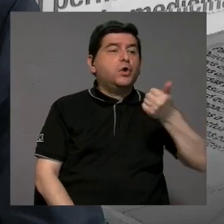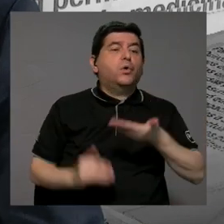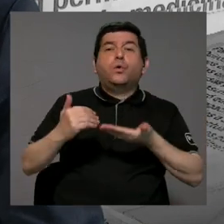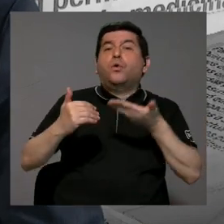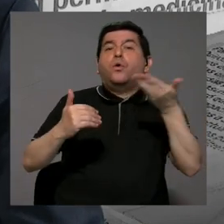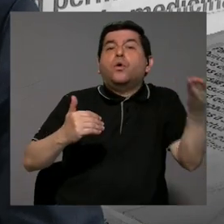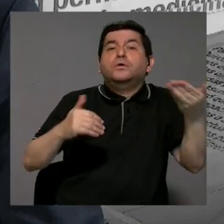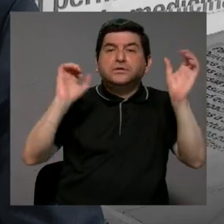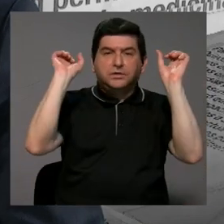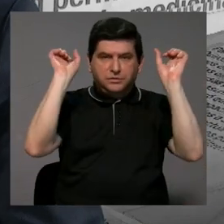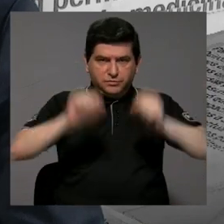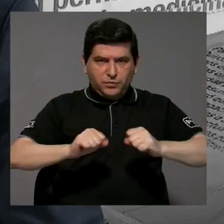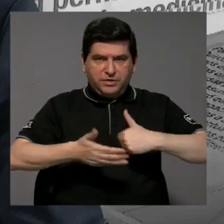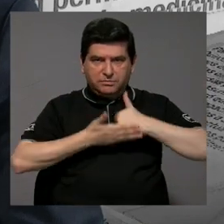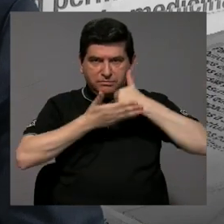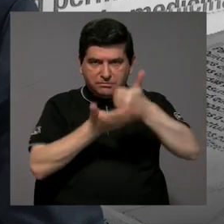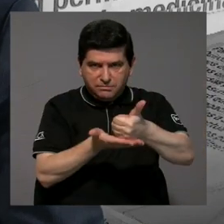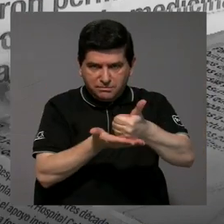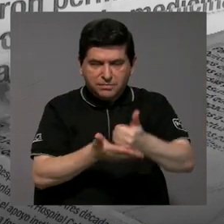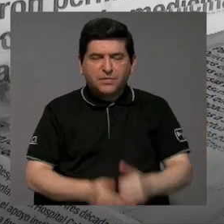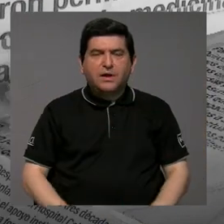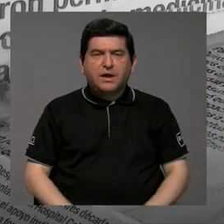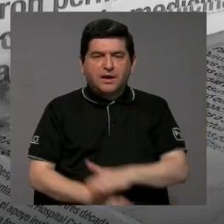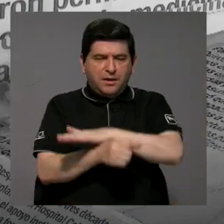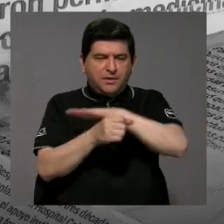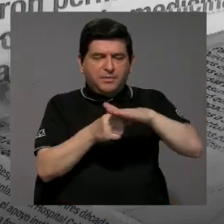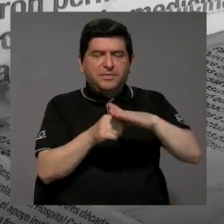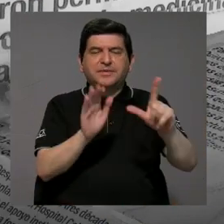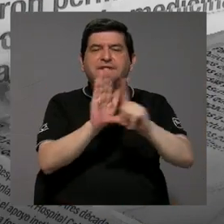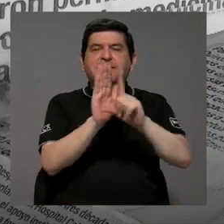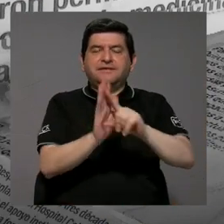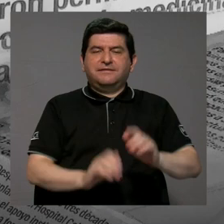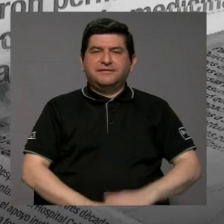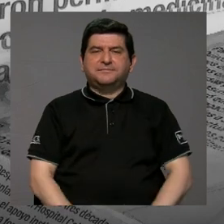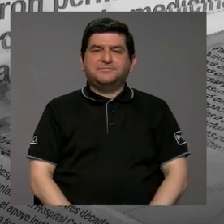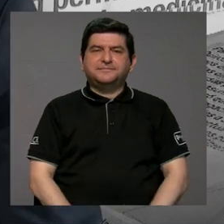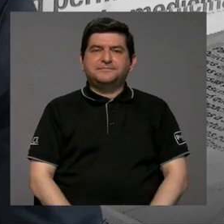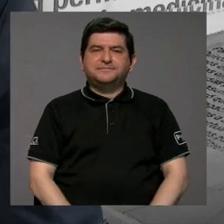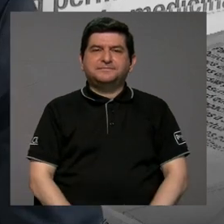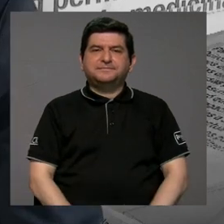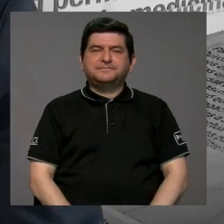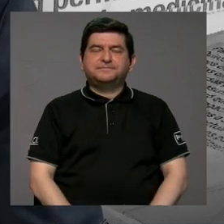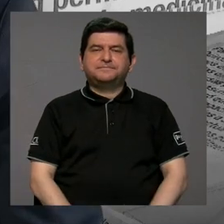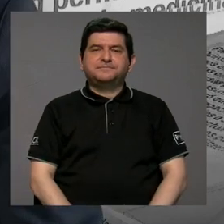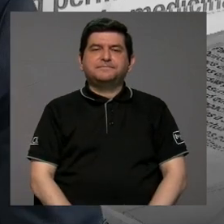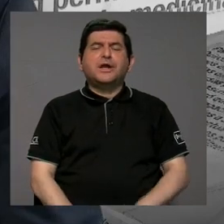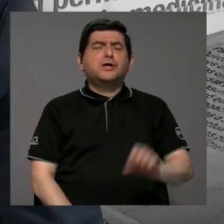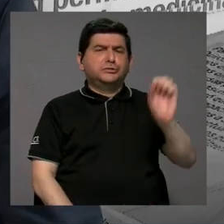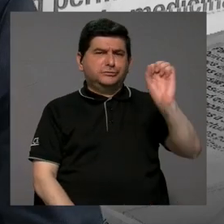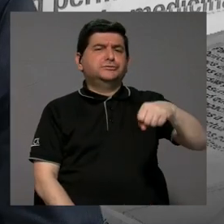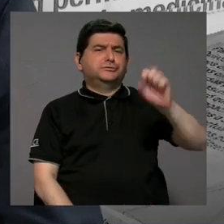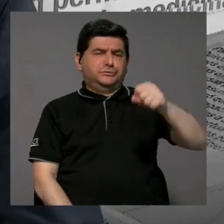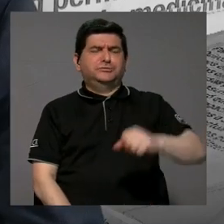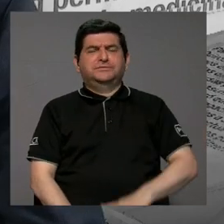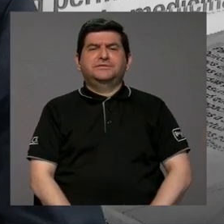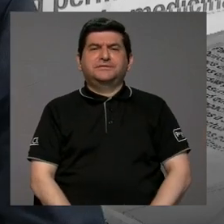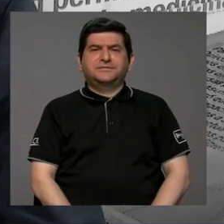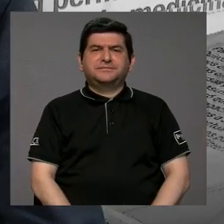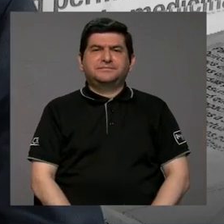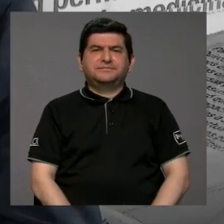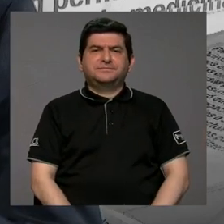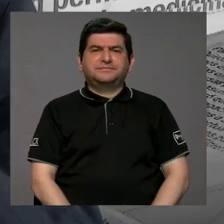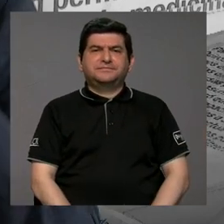otros elementos podrían ayudar a complementar esta ley. Sí, vean que en el